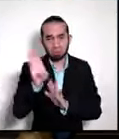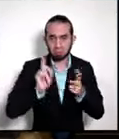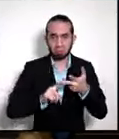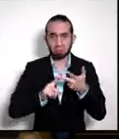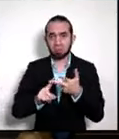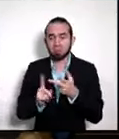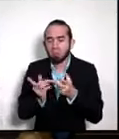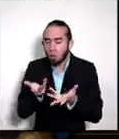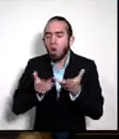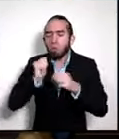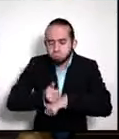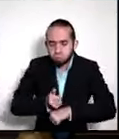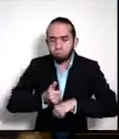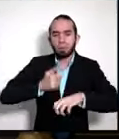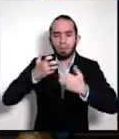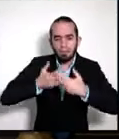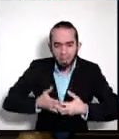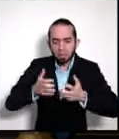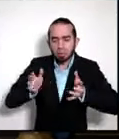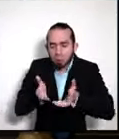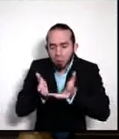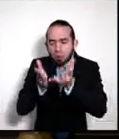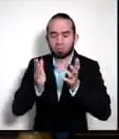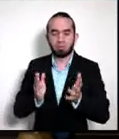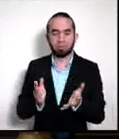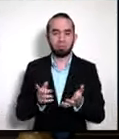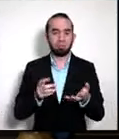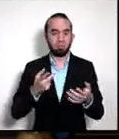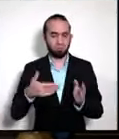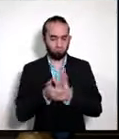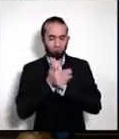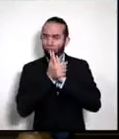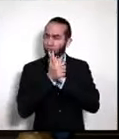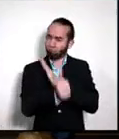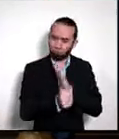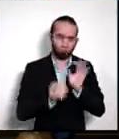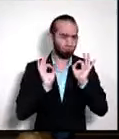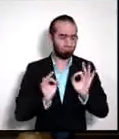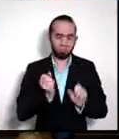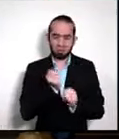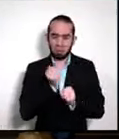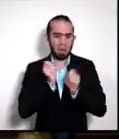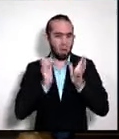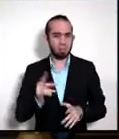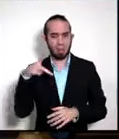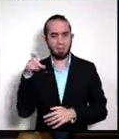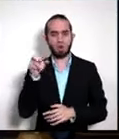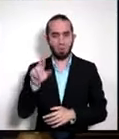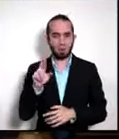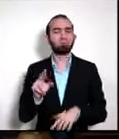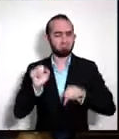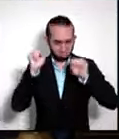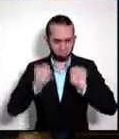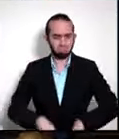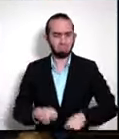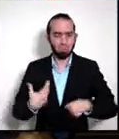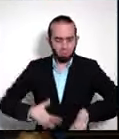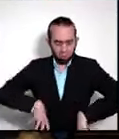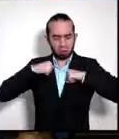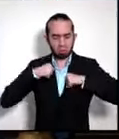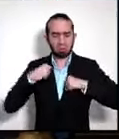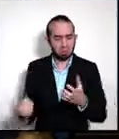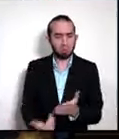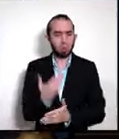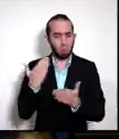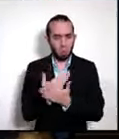empresas Procomer tiene un equipo humano muy talentoso y creemos que podemos asumir esta nueva directriz